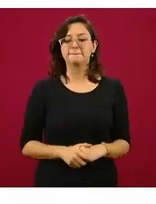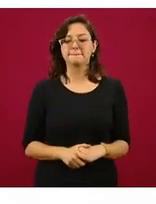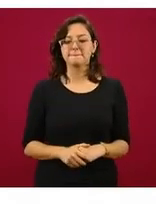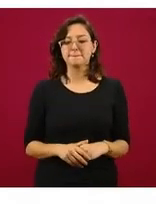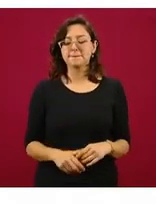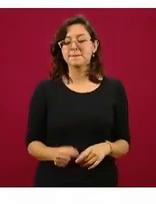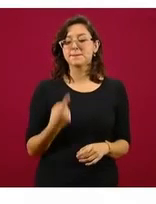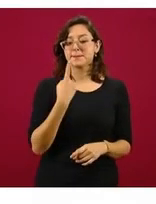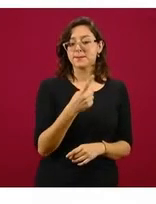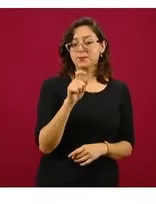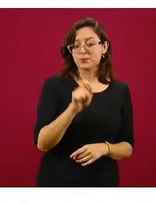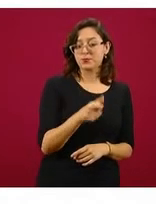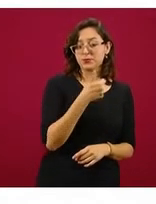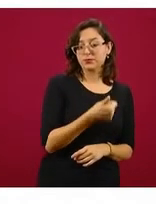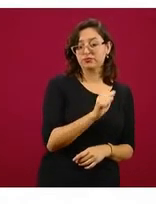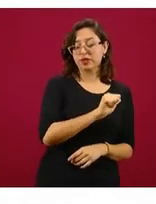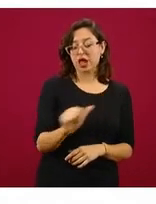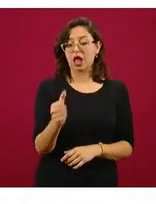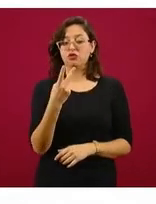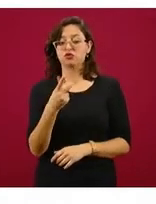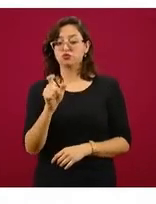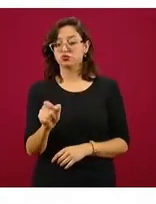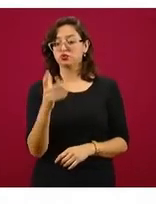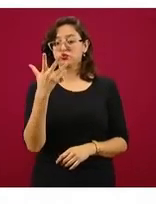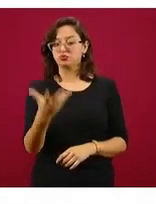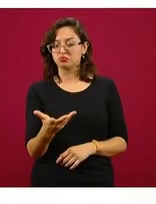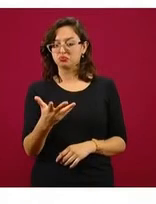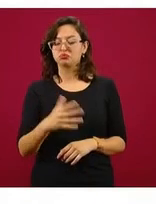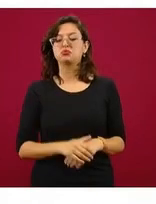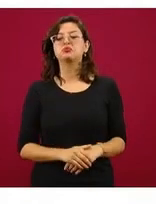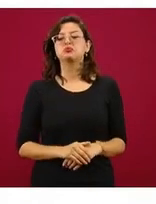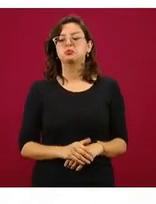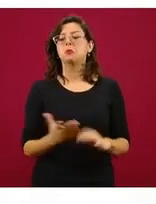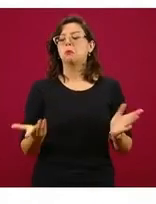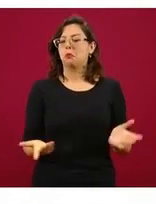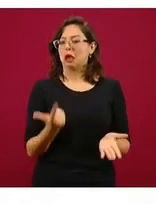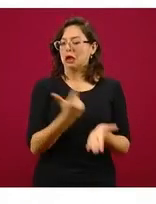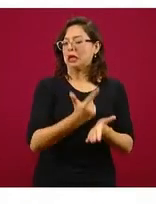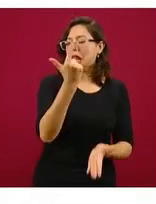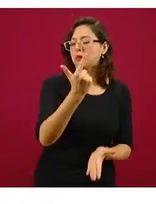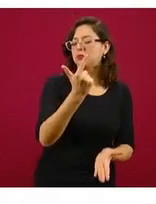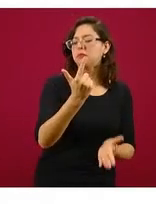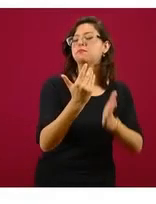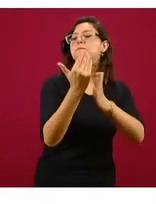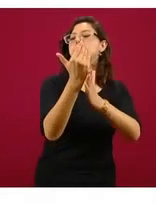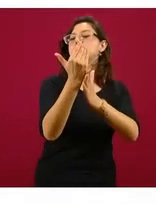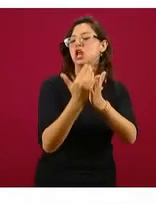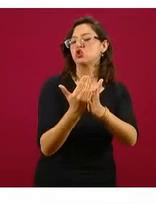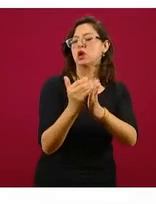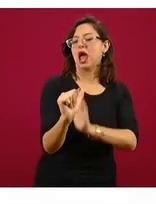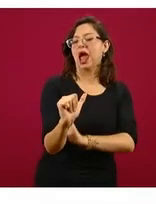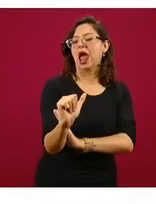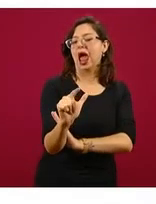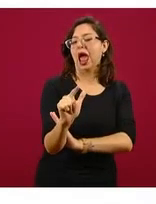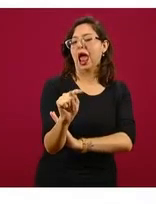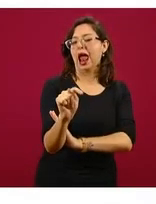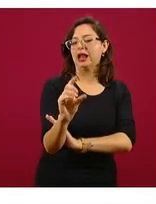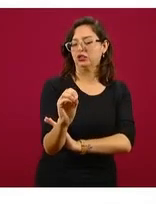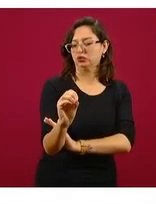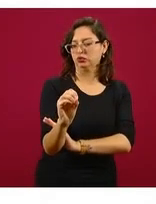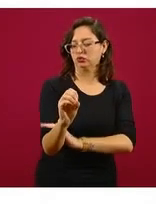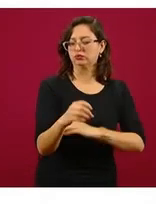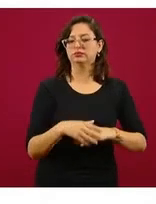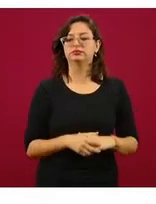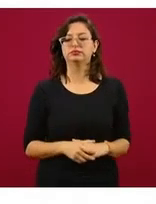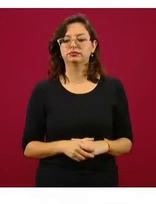De 1.6 a 2.5 lo acortamos un poco en comparación del rojo y